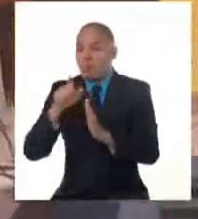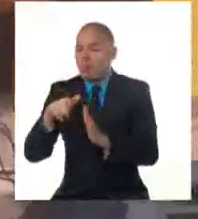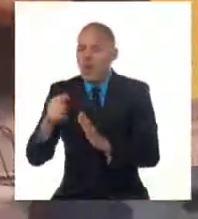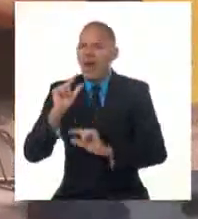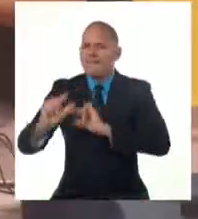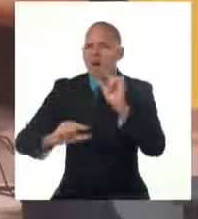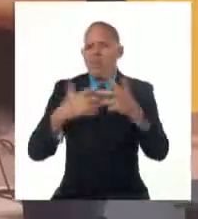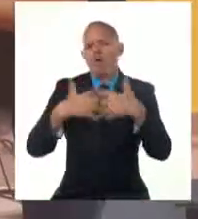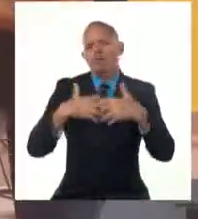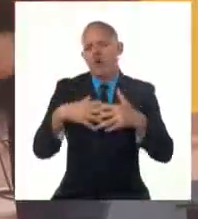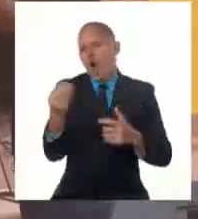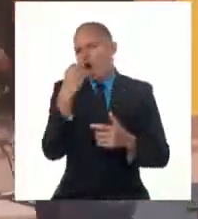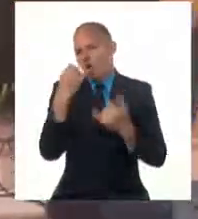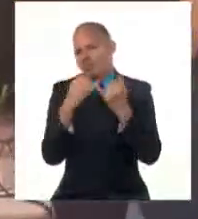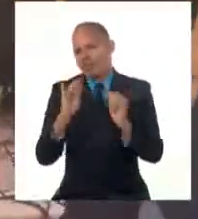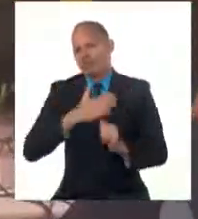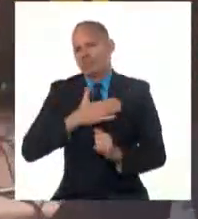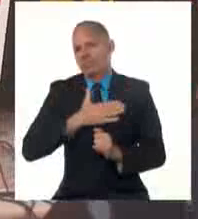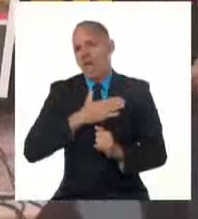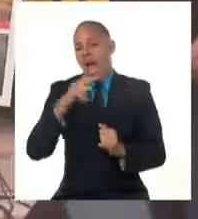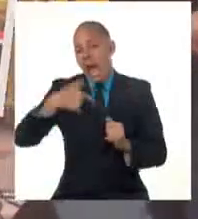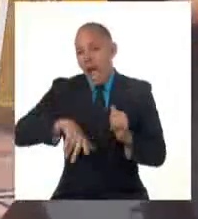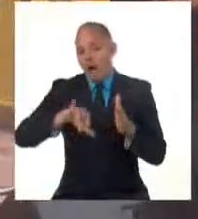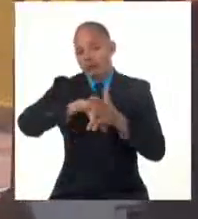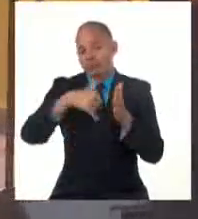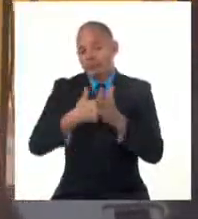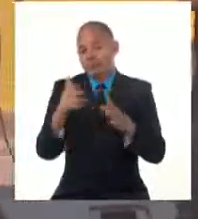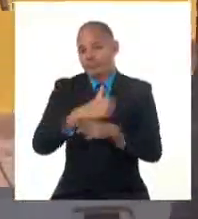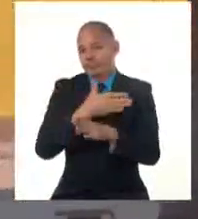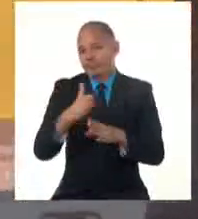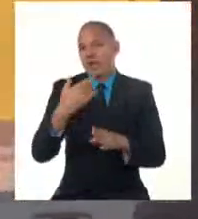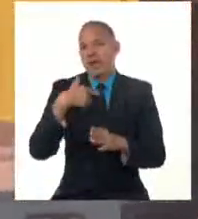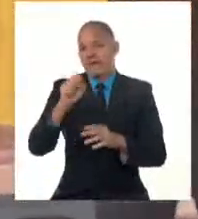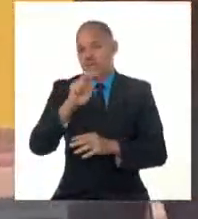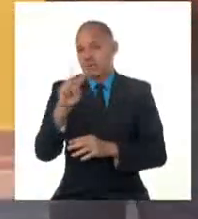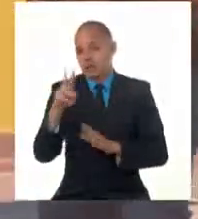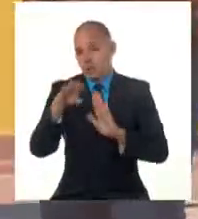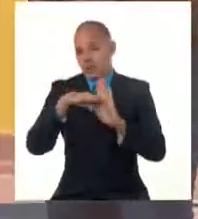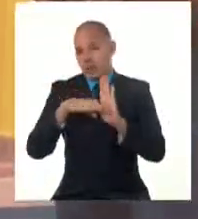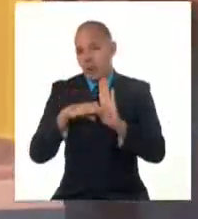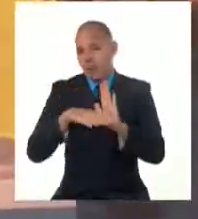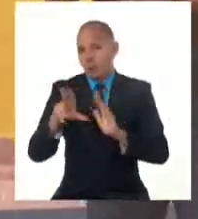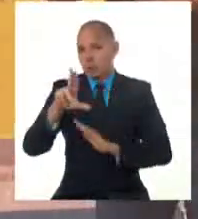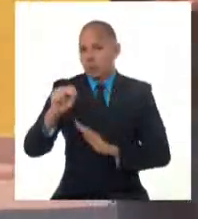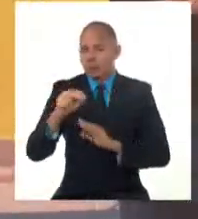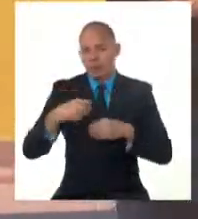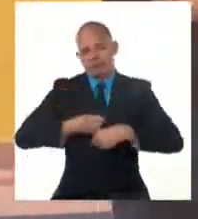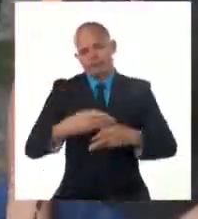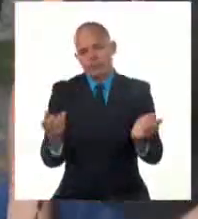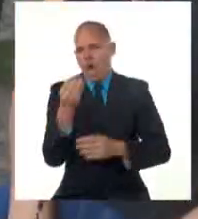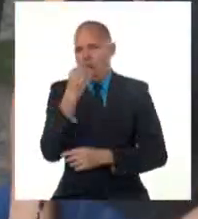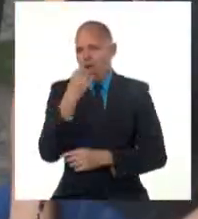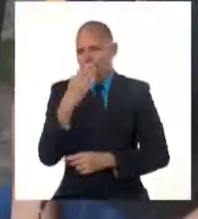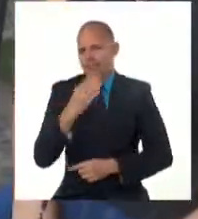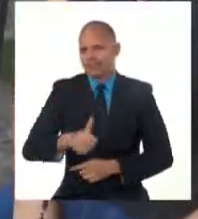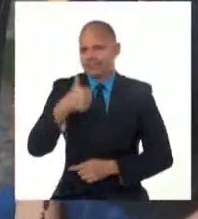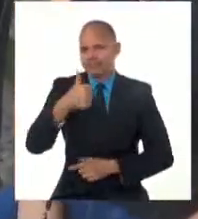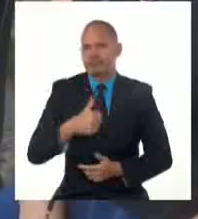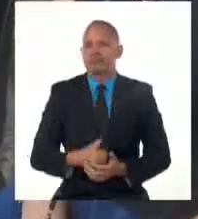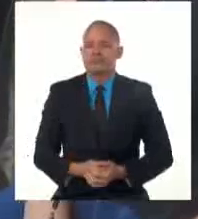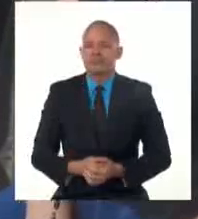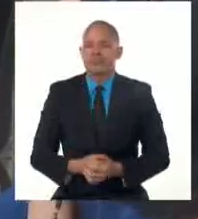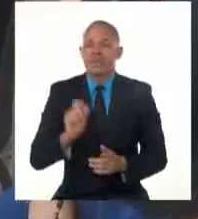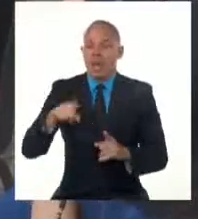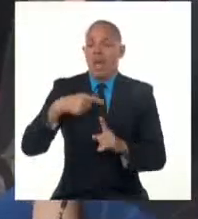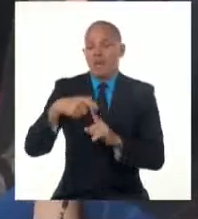alimentaria, con la concreción de 22 programas que permitirán estabilidad y diversificación productiva. A pesar de las